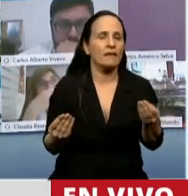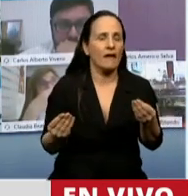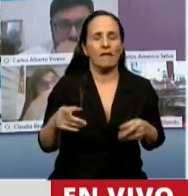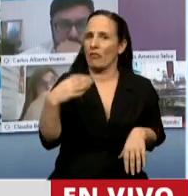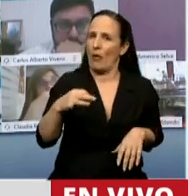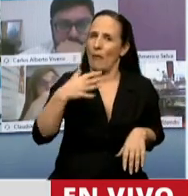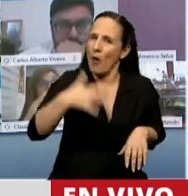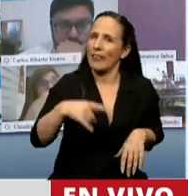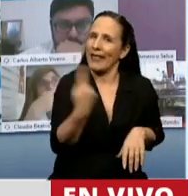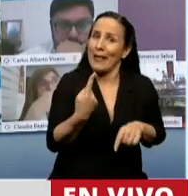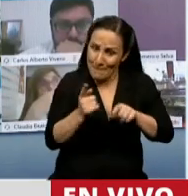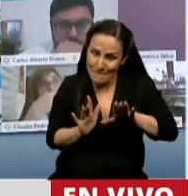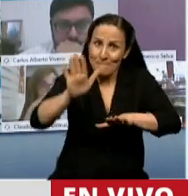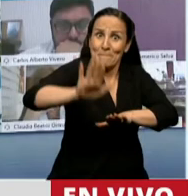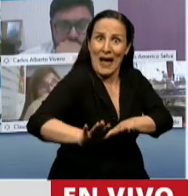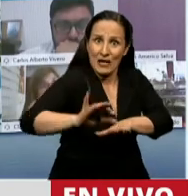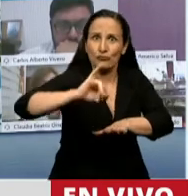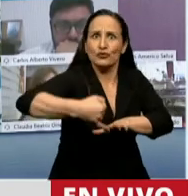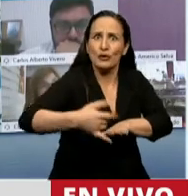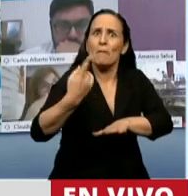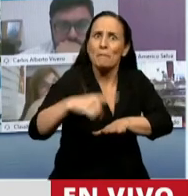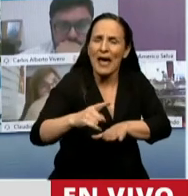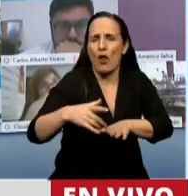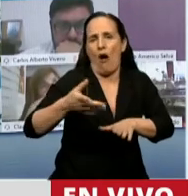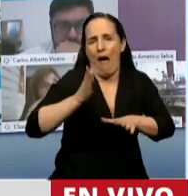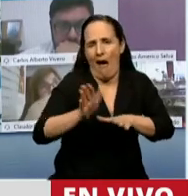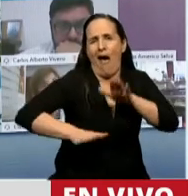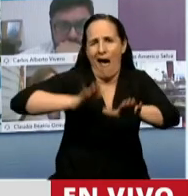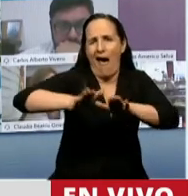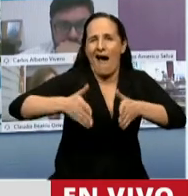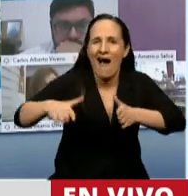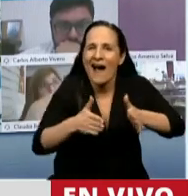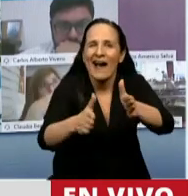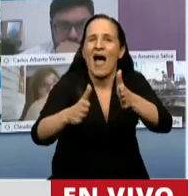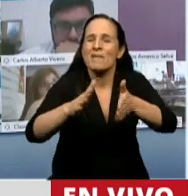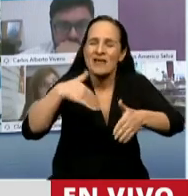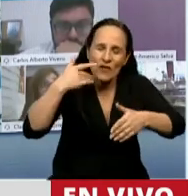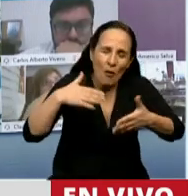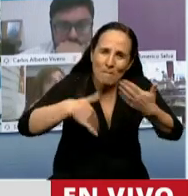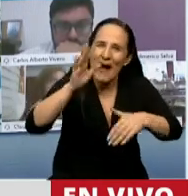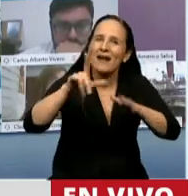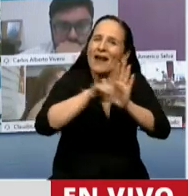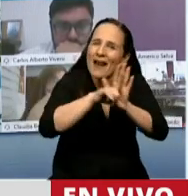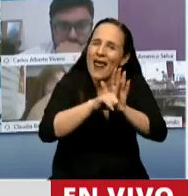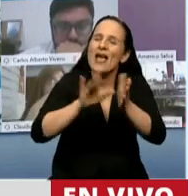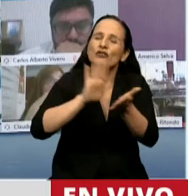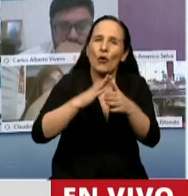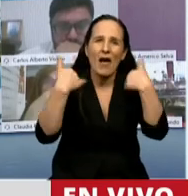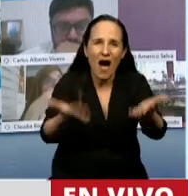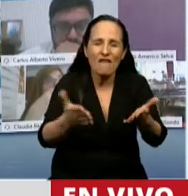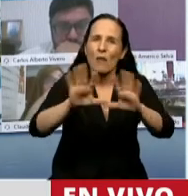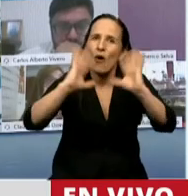es el primer paso pero que hay que construir un camino de políticas ambientales en la Argentina y en el mundo.